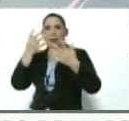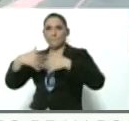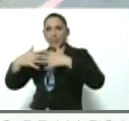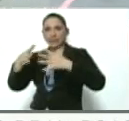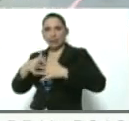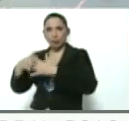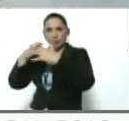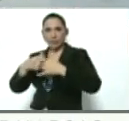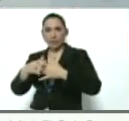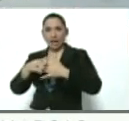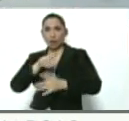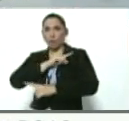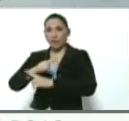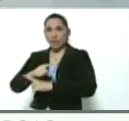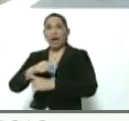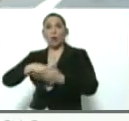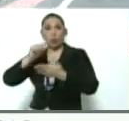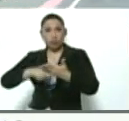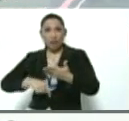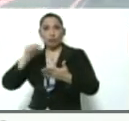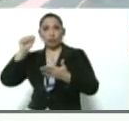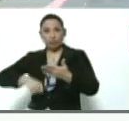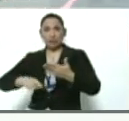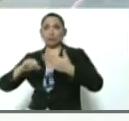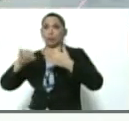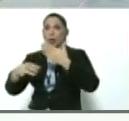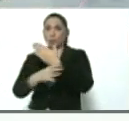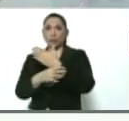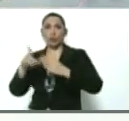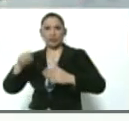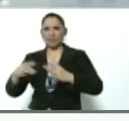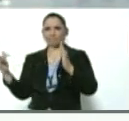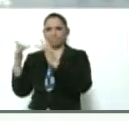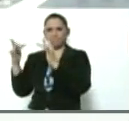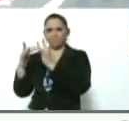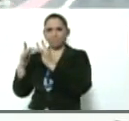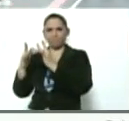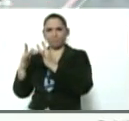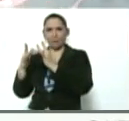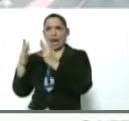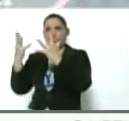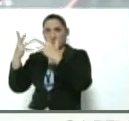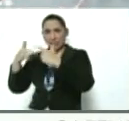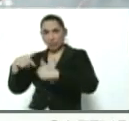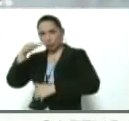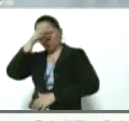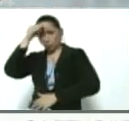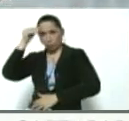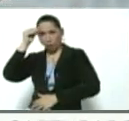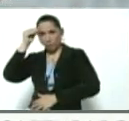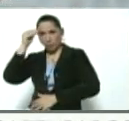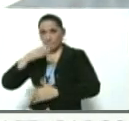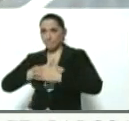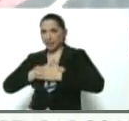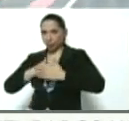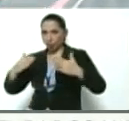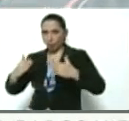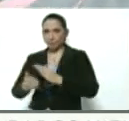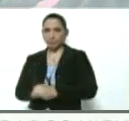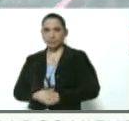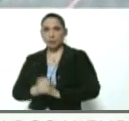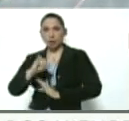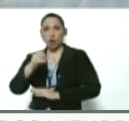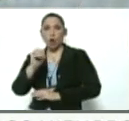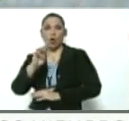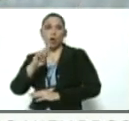firmó Juan Guaidó? Sí. ¿Hay una relación directa entre Gudró, la administración de Donald Trump, ¿prestó Jordan